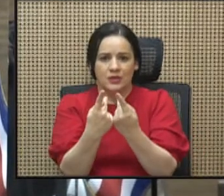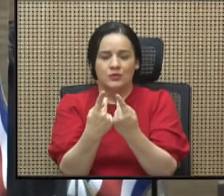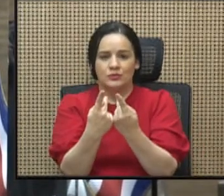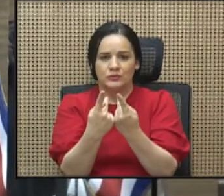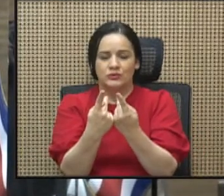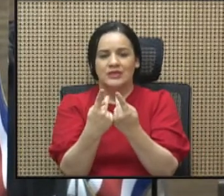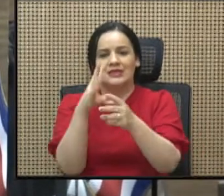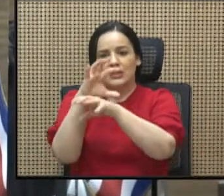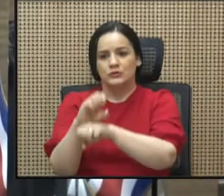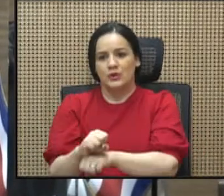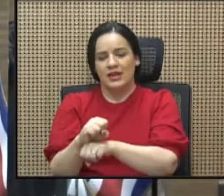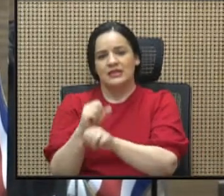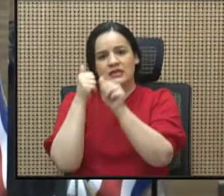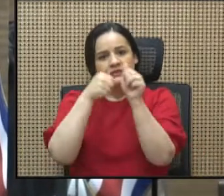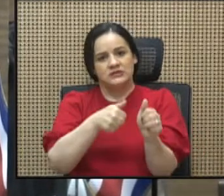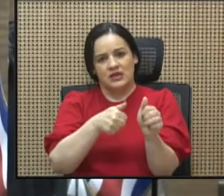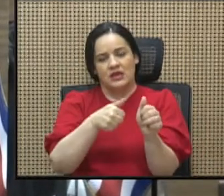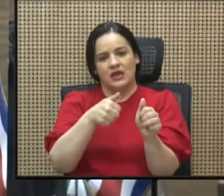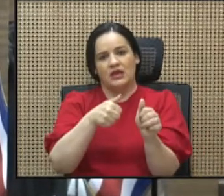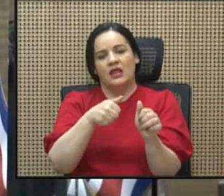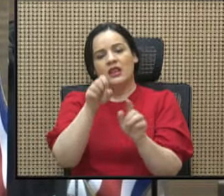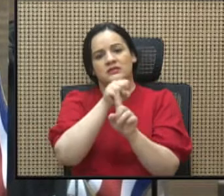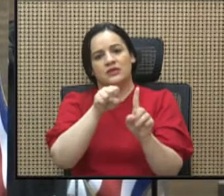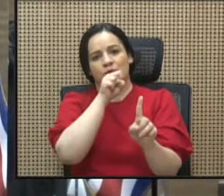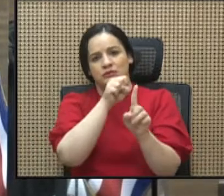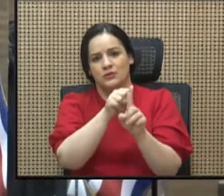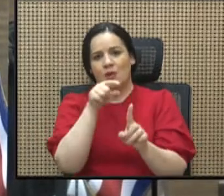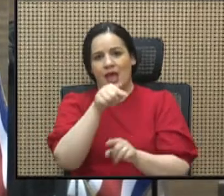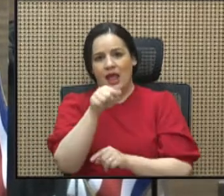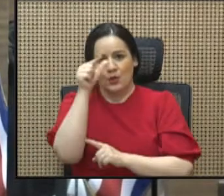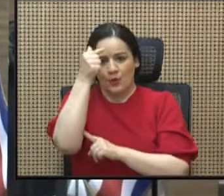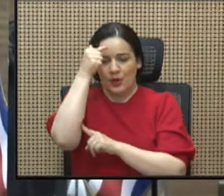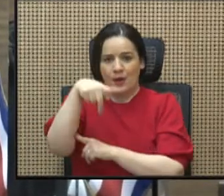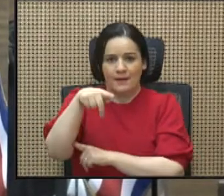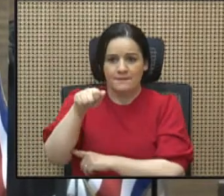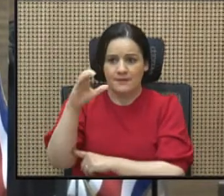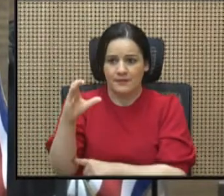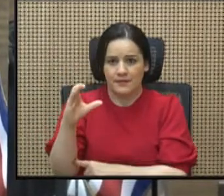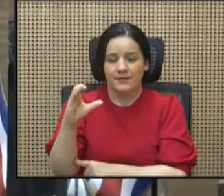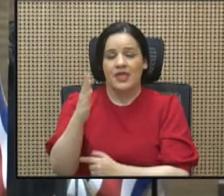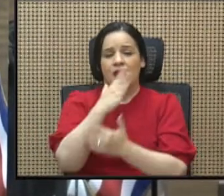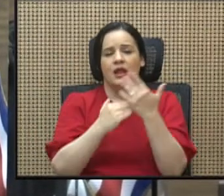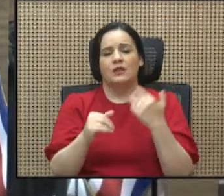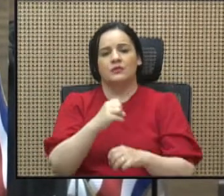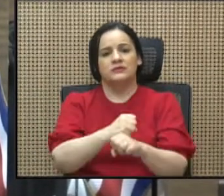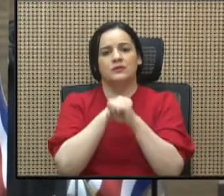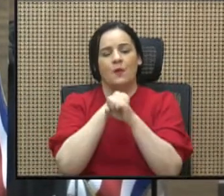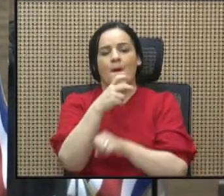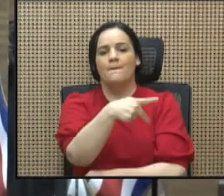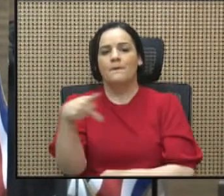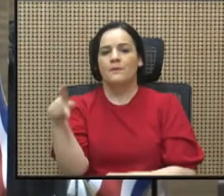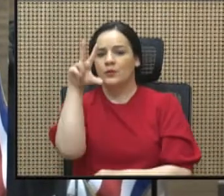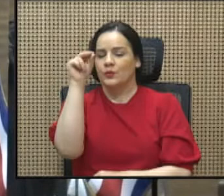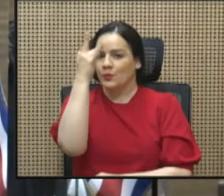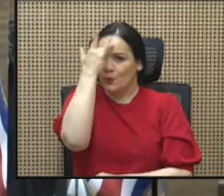del PAC y de algo estoy segura y es que en Punta Arenas no se olvida aquí